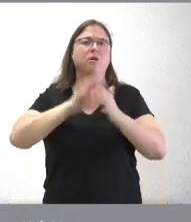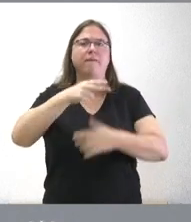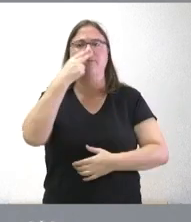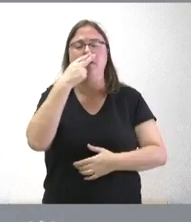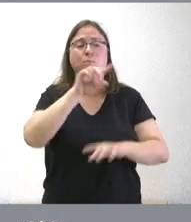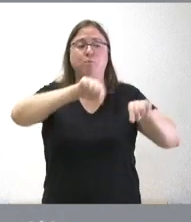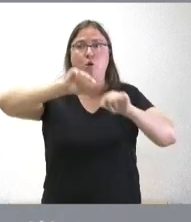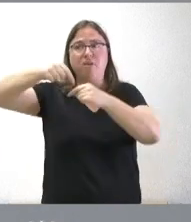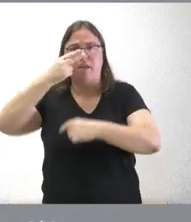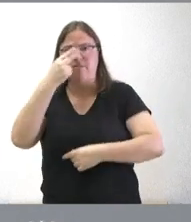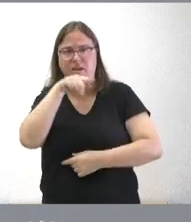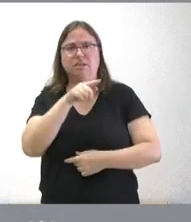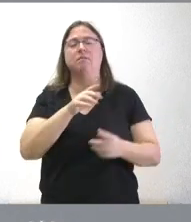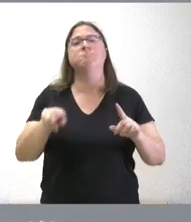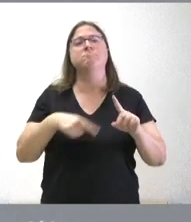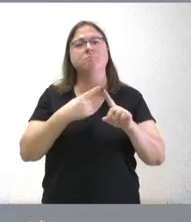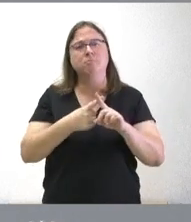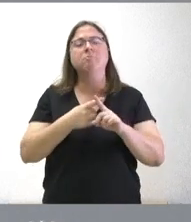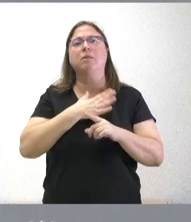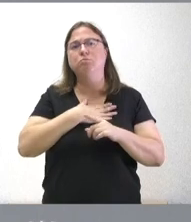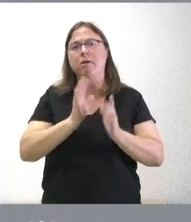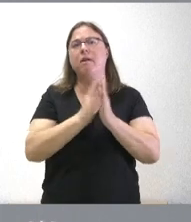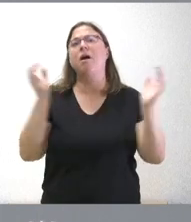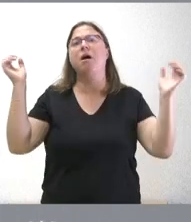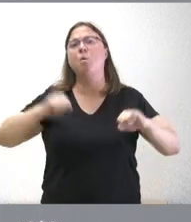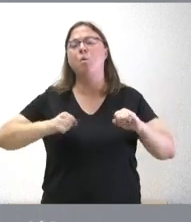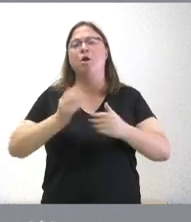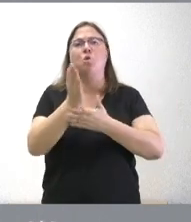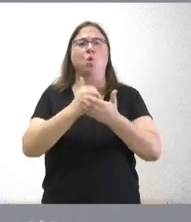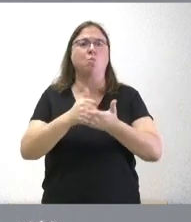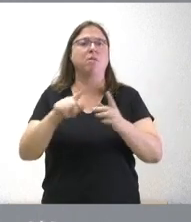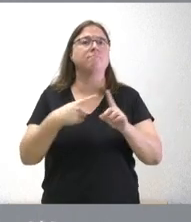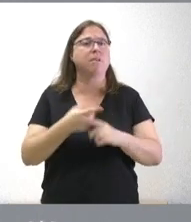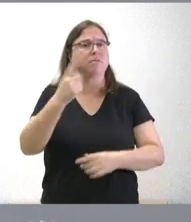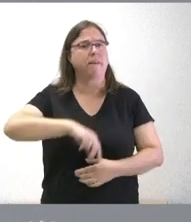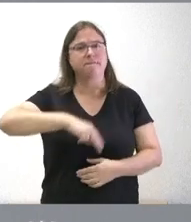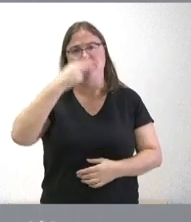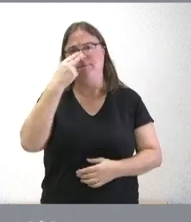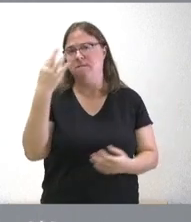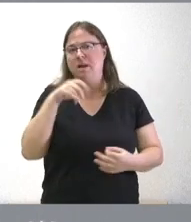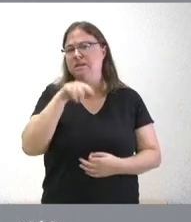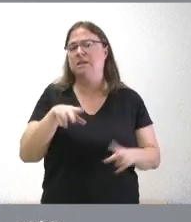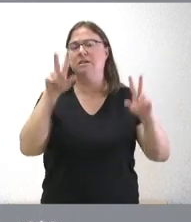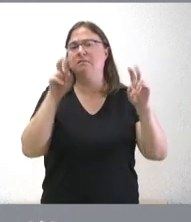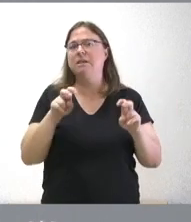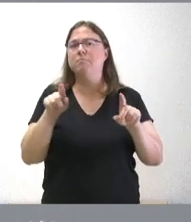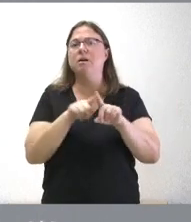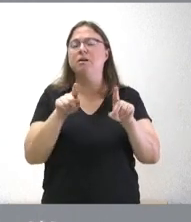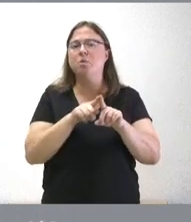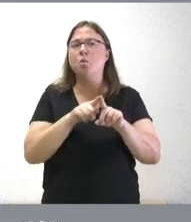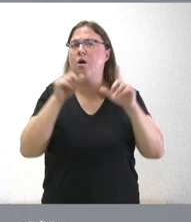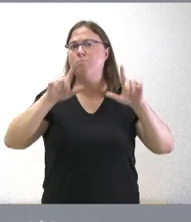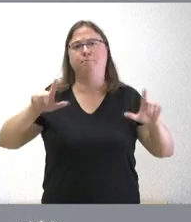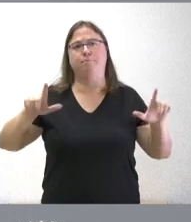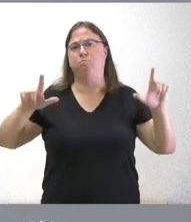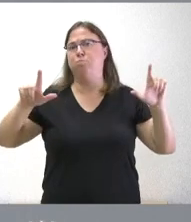a todas las provincias y yo creo que podríamos alcanzar también un buen acuerdo de comunidad y sobre todo también intentar que este sea un asunto que tenga el protagonismo que